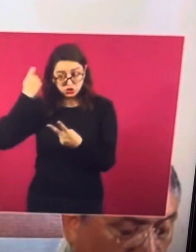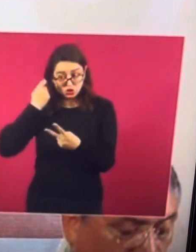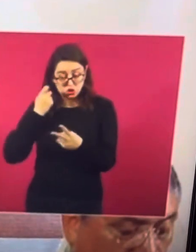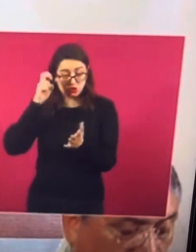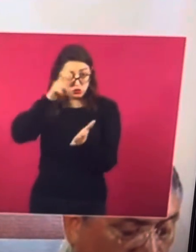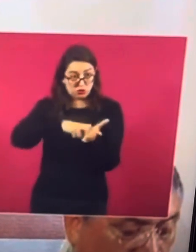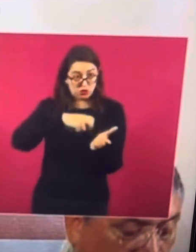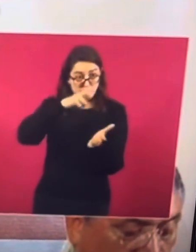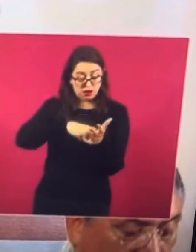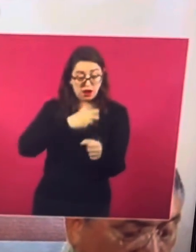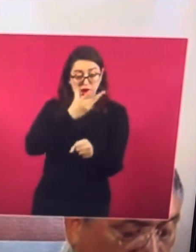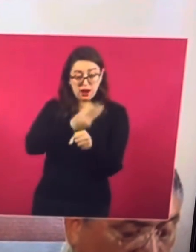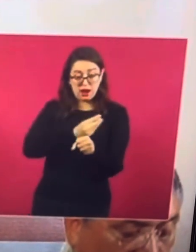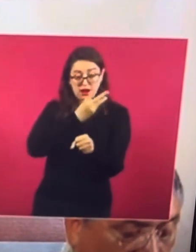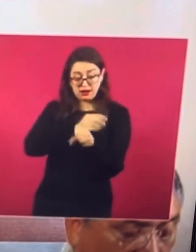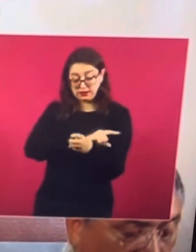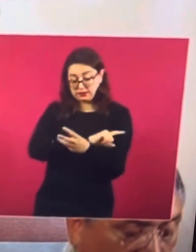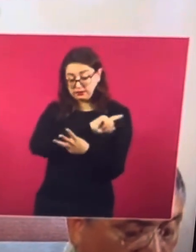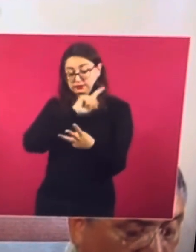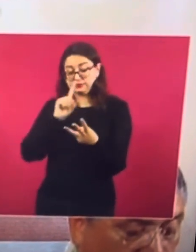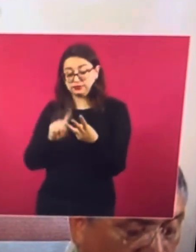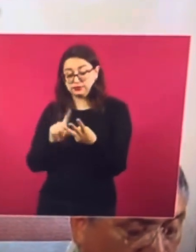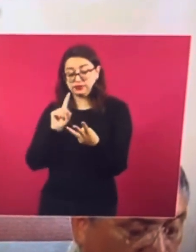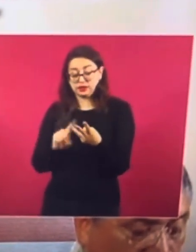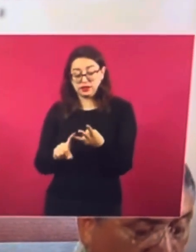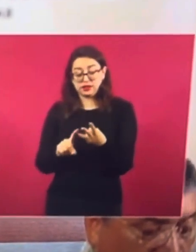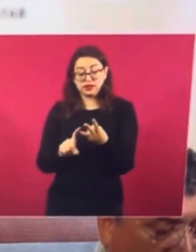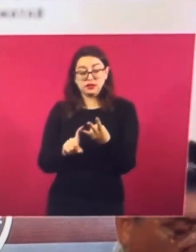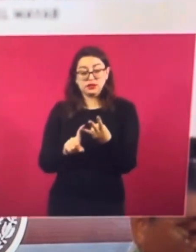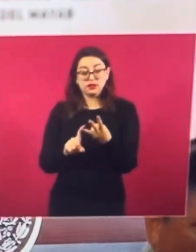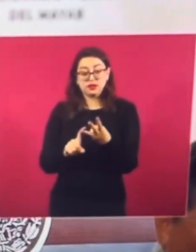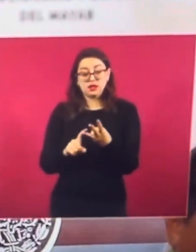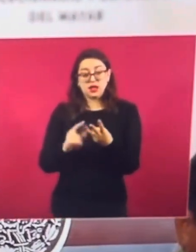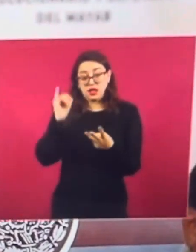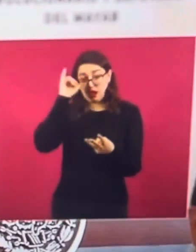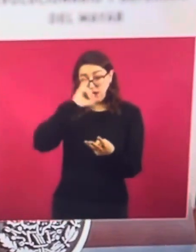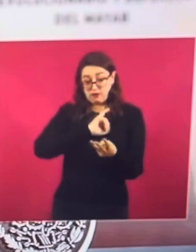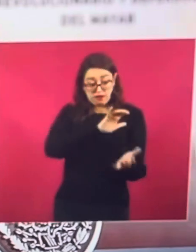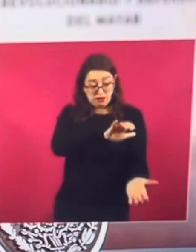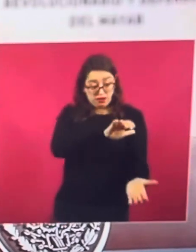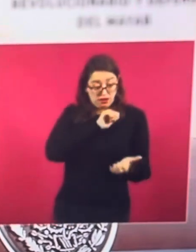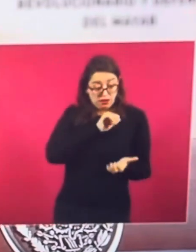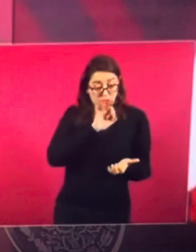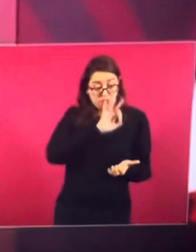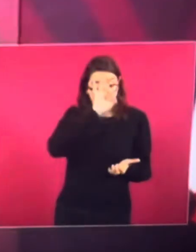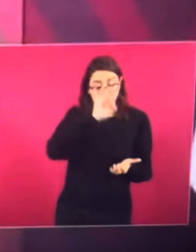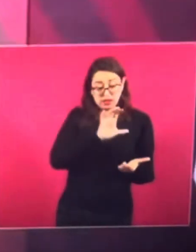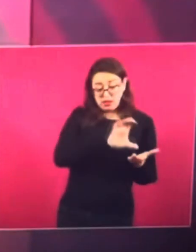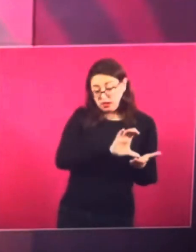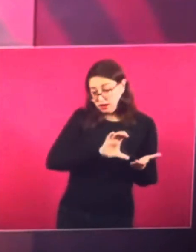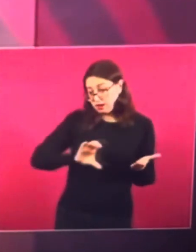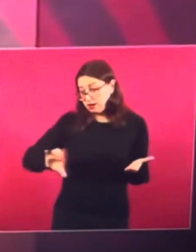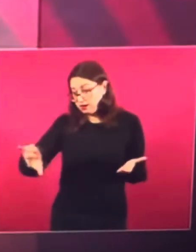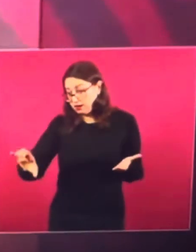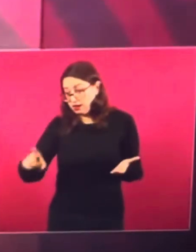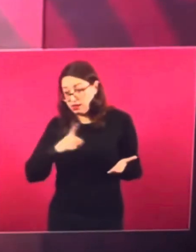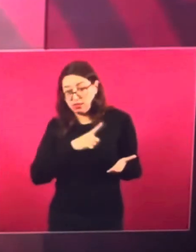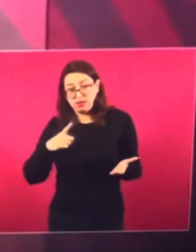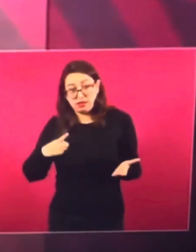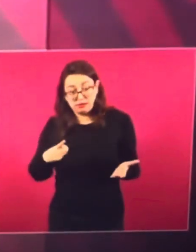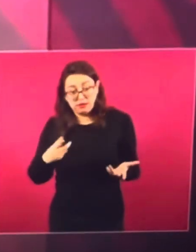Me adelanto a los trabajadores que